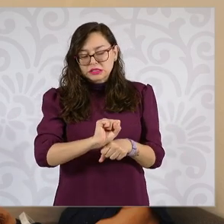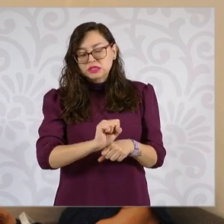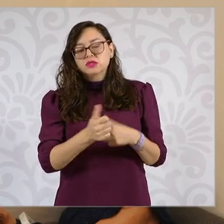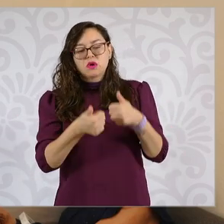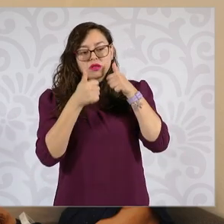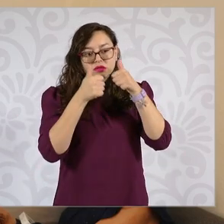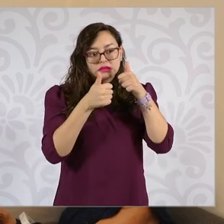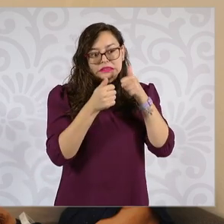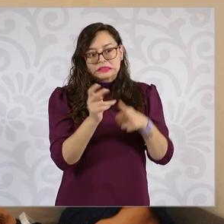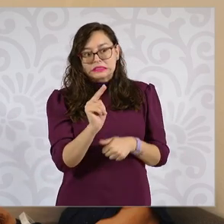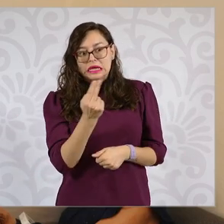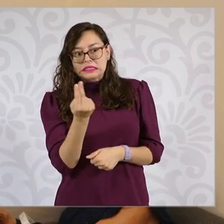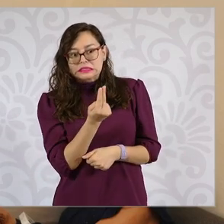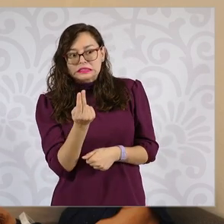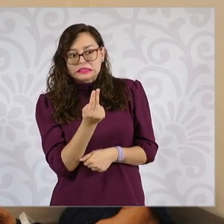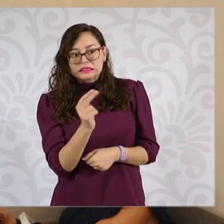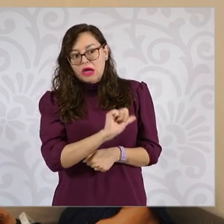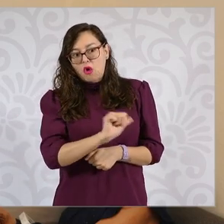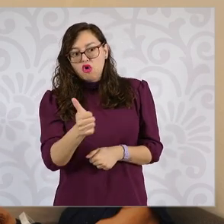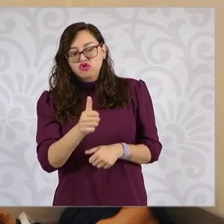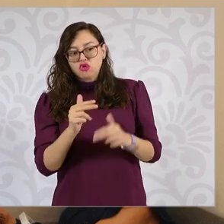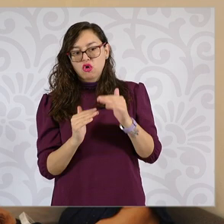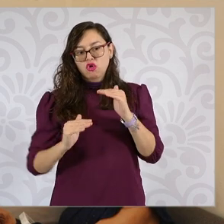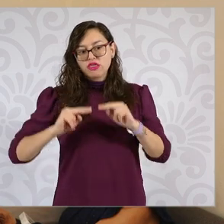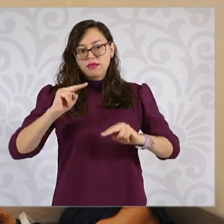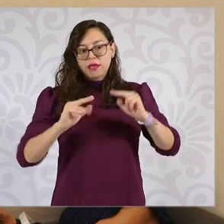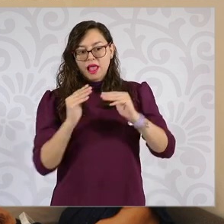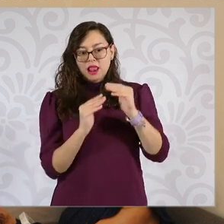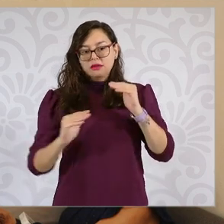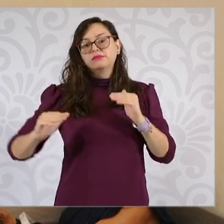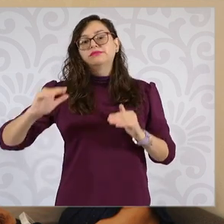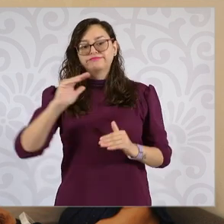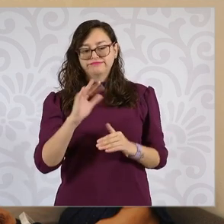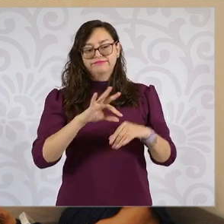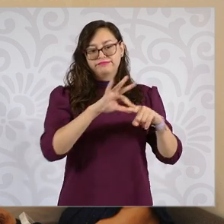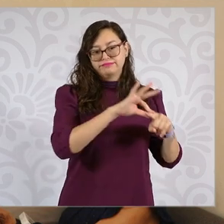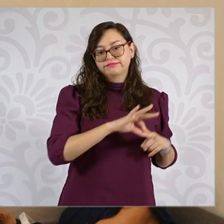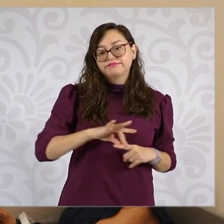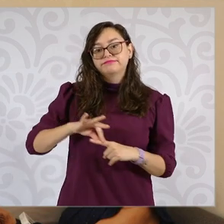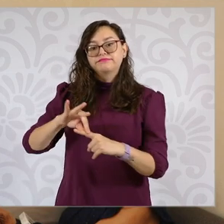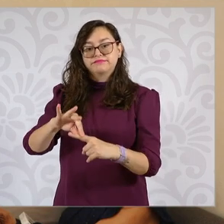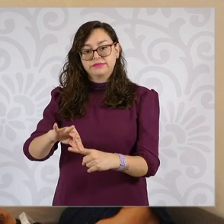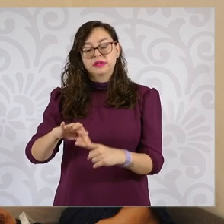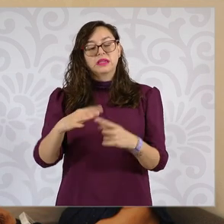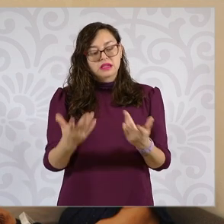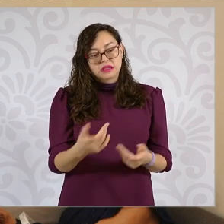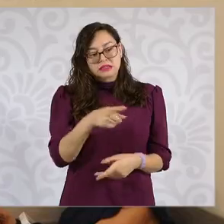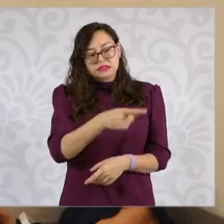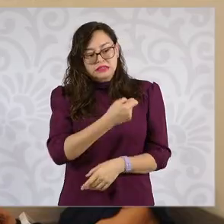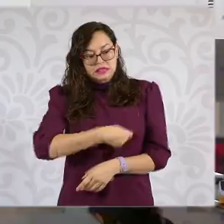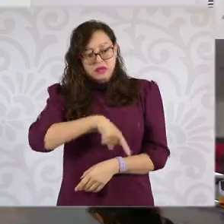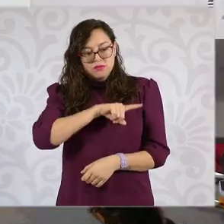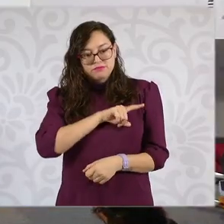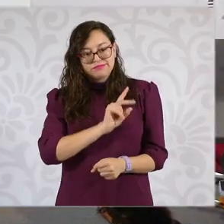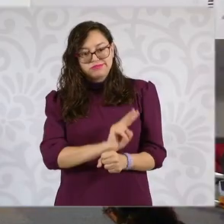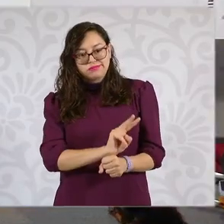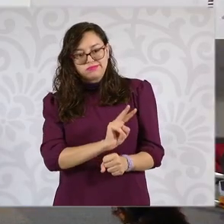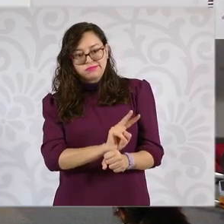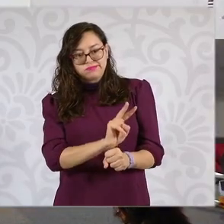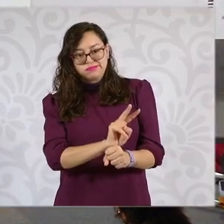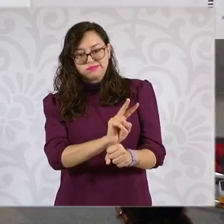los siguientes niveles de atención y darle un seguimiento puntual al estado de salud de las personas. Adelante.